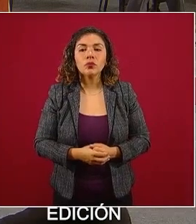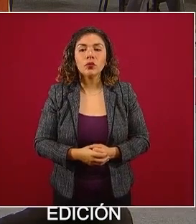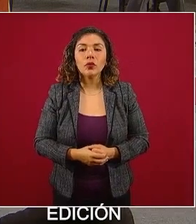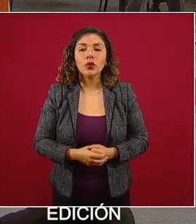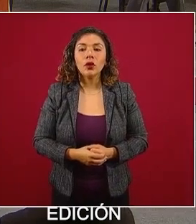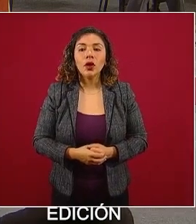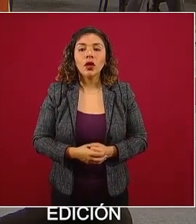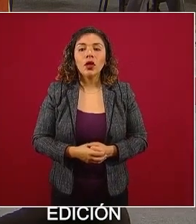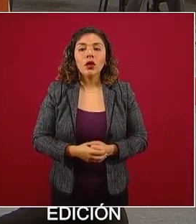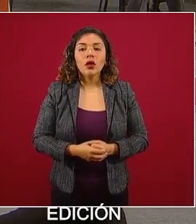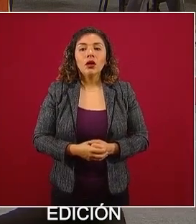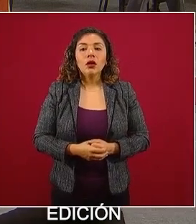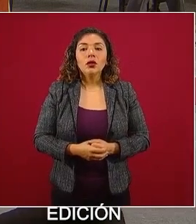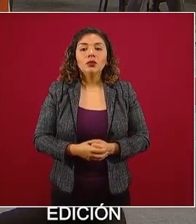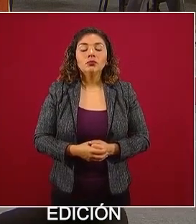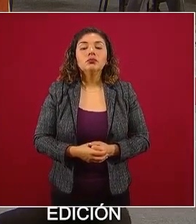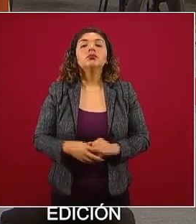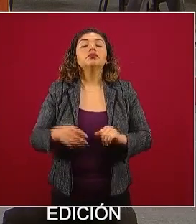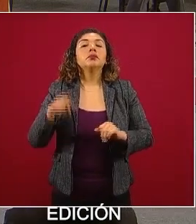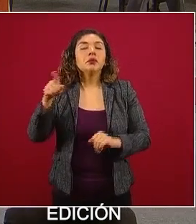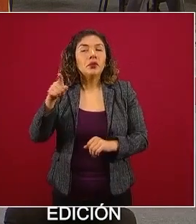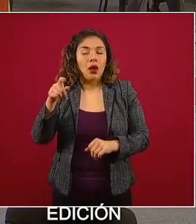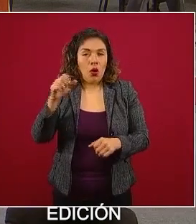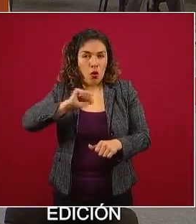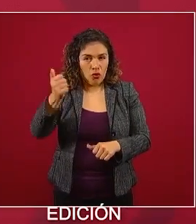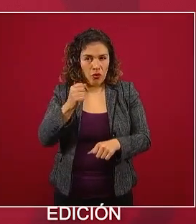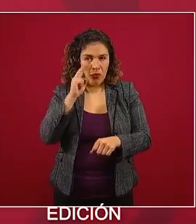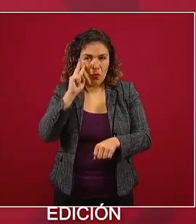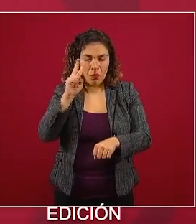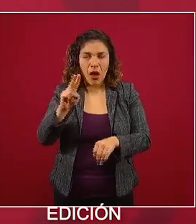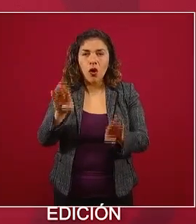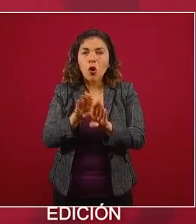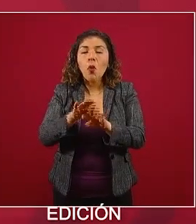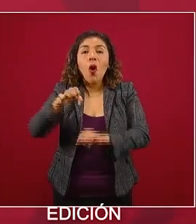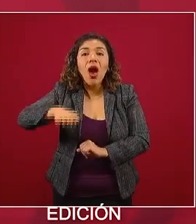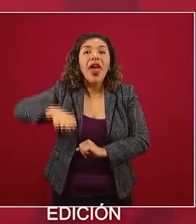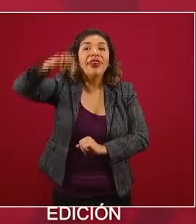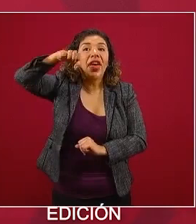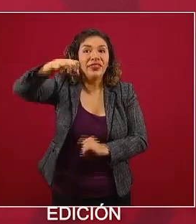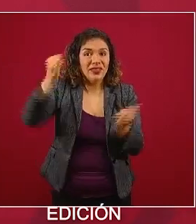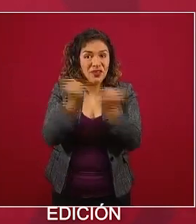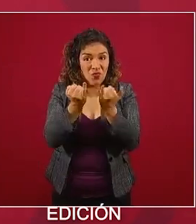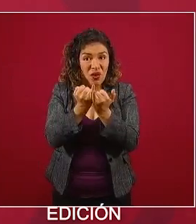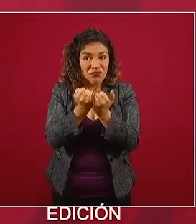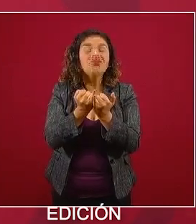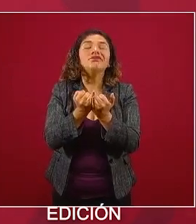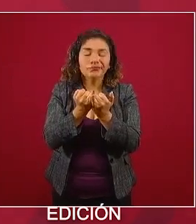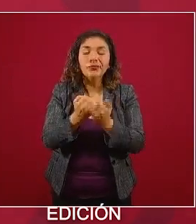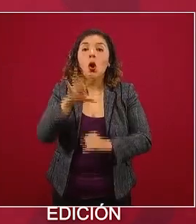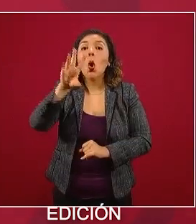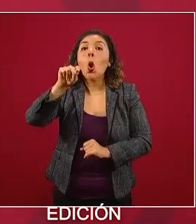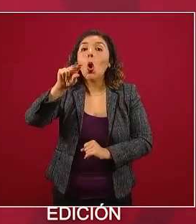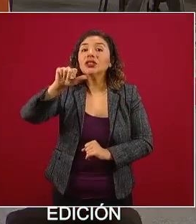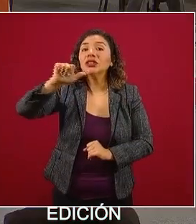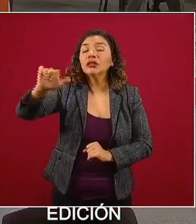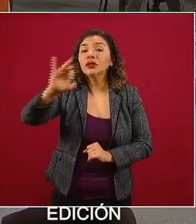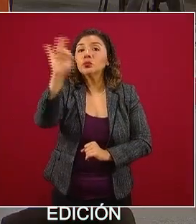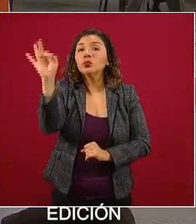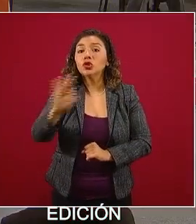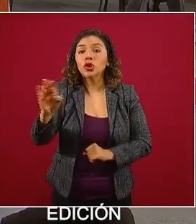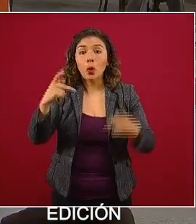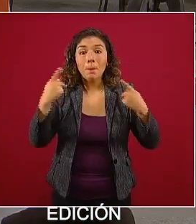nos muestra, ya incorporando la edad como un factor de riesgo, 86 por ciento de las personas que tienen